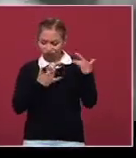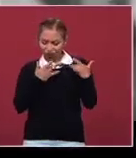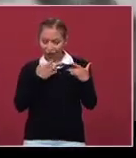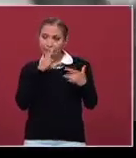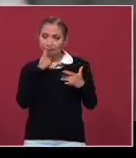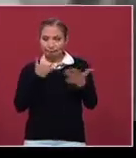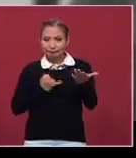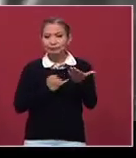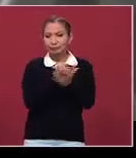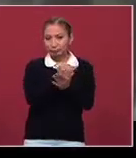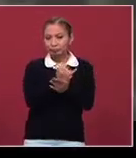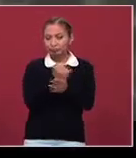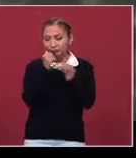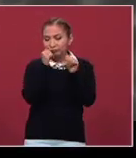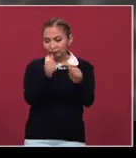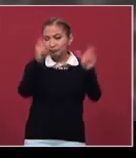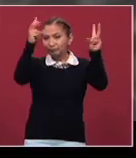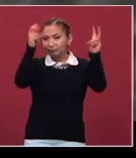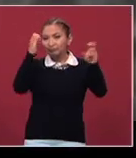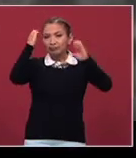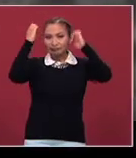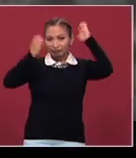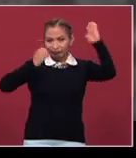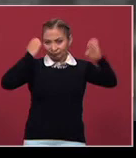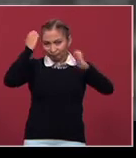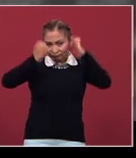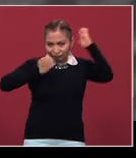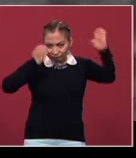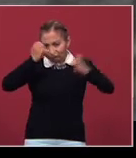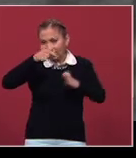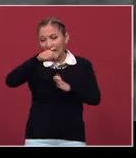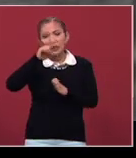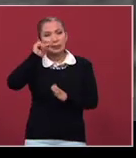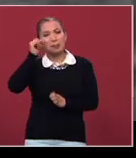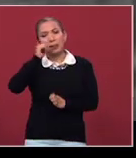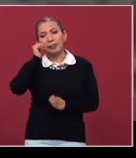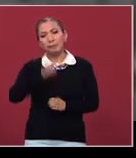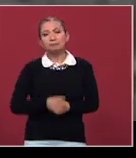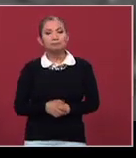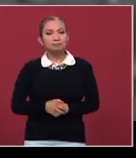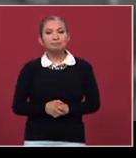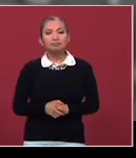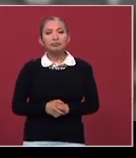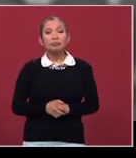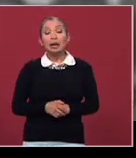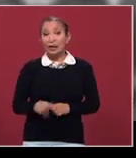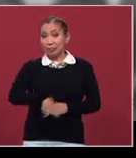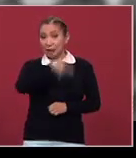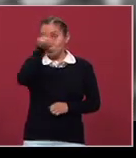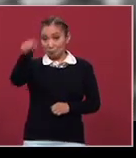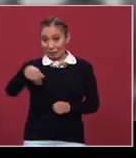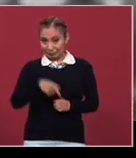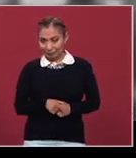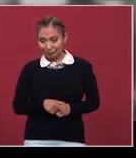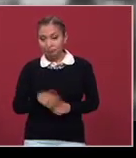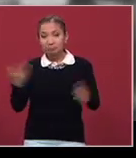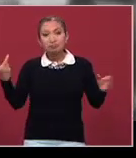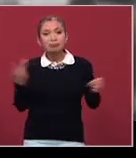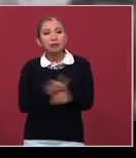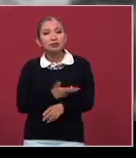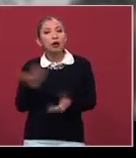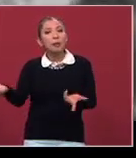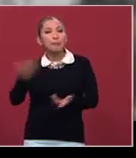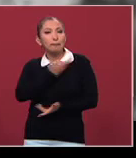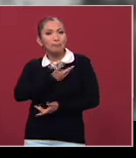dedicarle la exposición a Emiliano Zapata y luego resultó que el